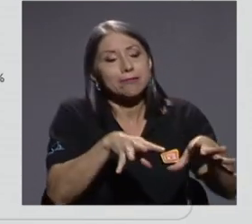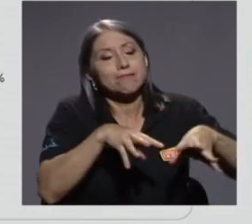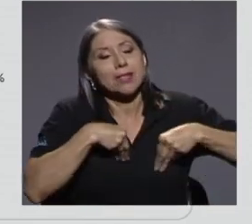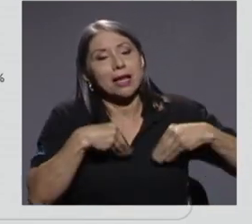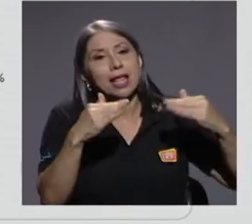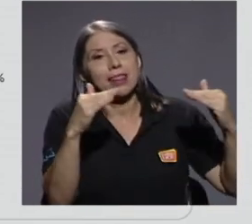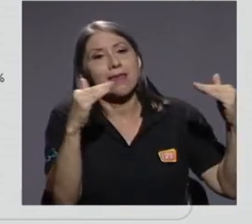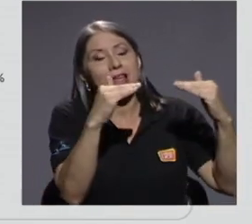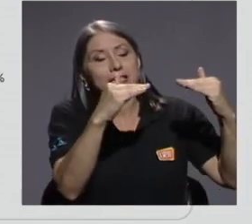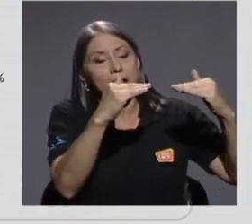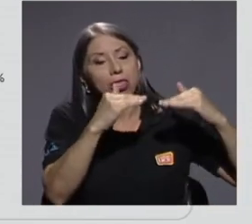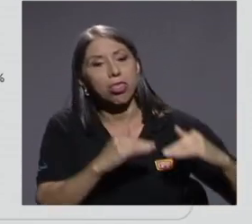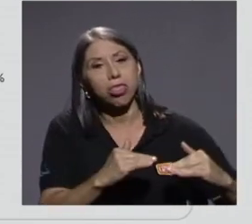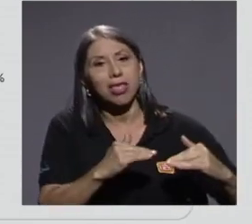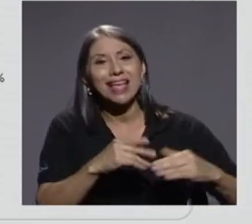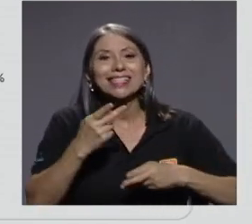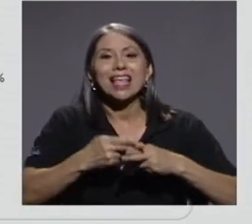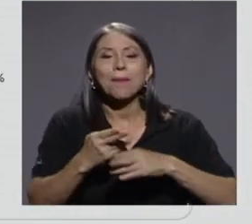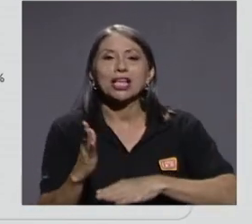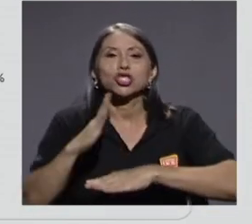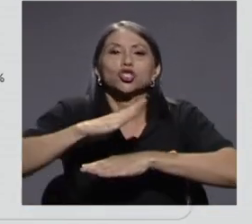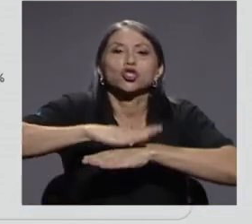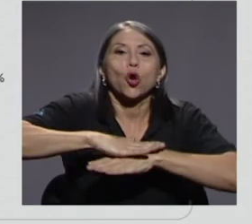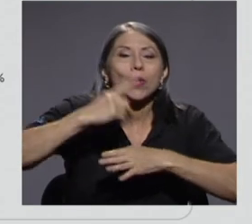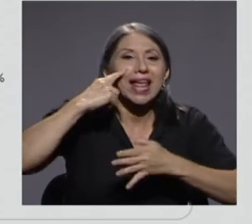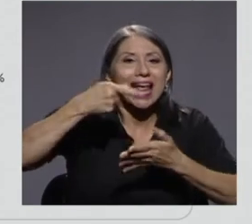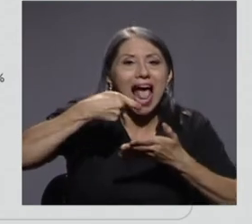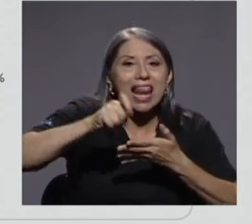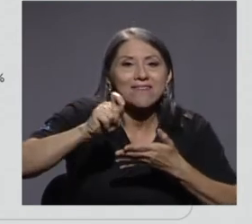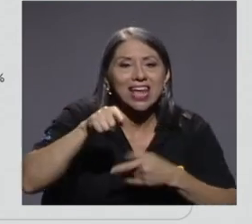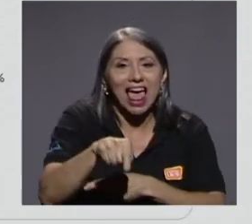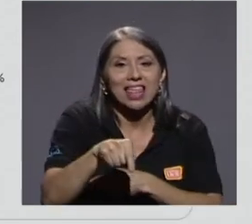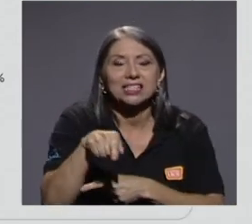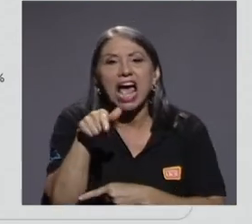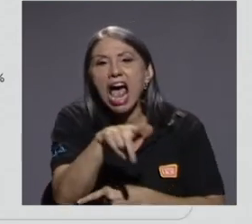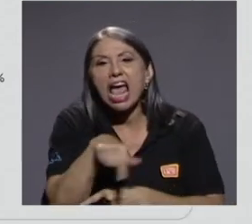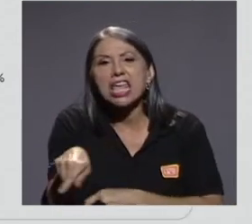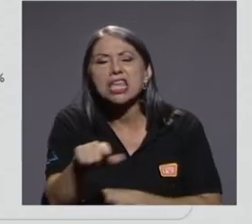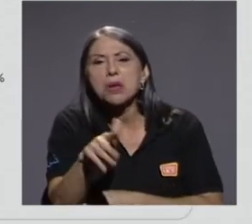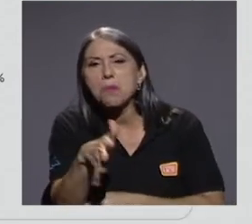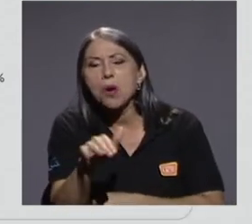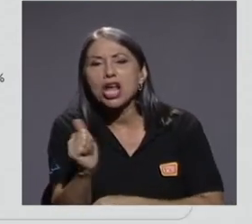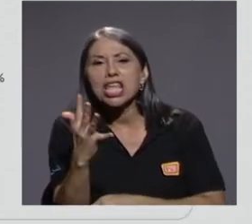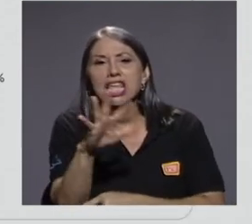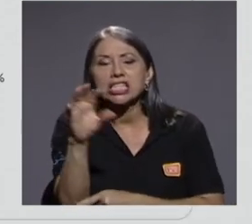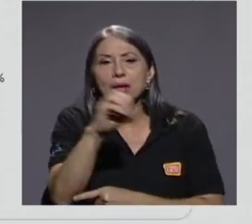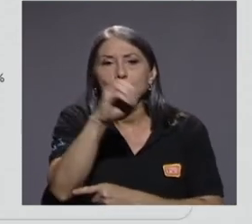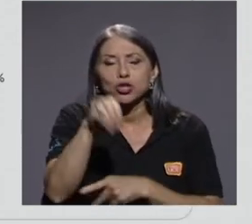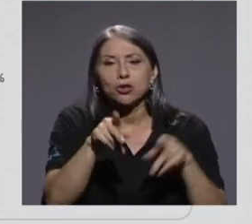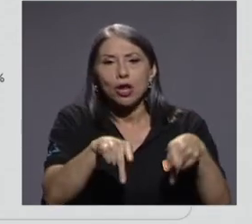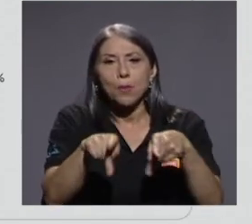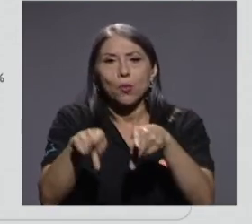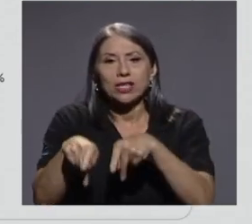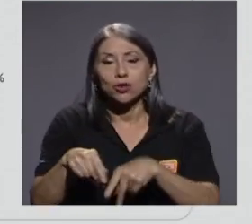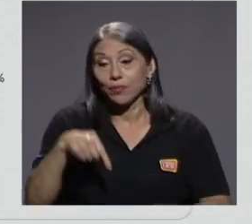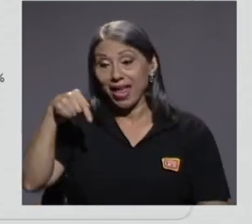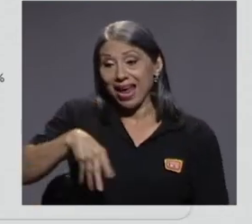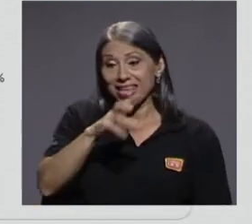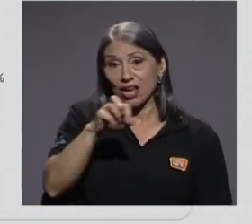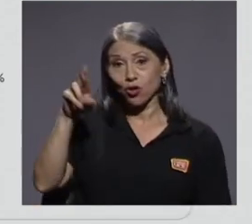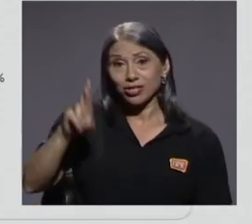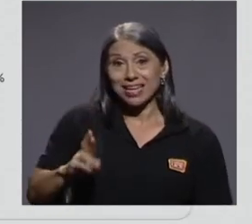están sobrecalificadas. Aquí tenemos alrededor de un 15% de la población. Ahora bien, en Costa Rica, la